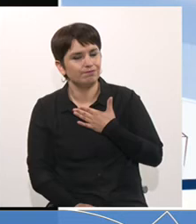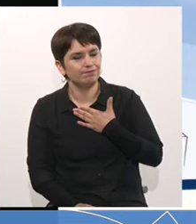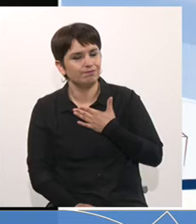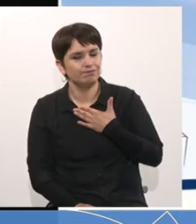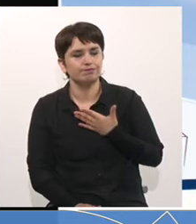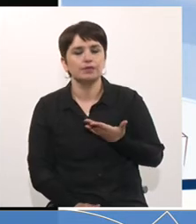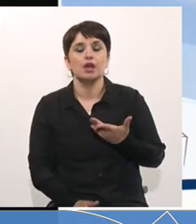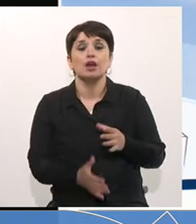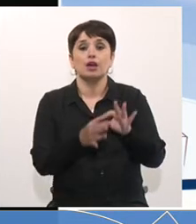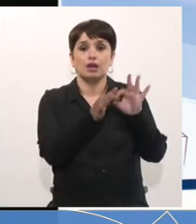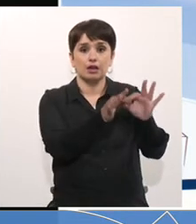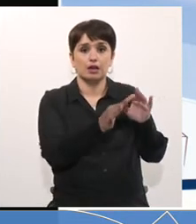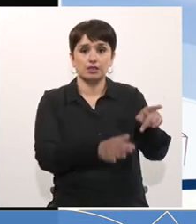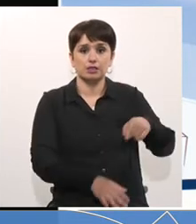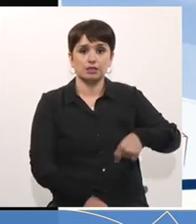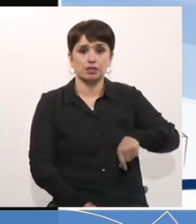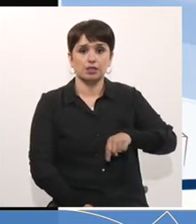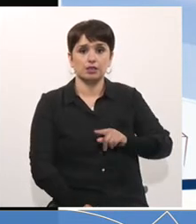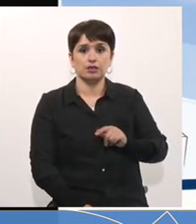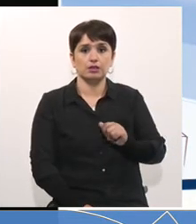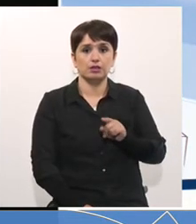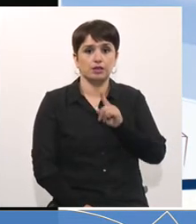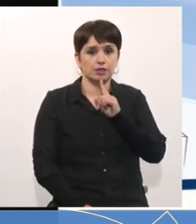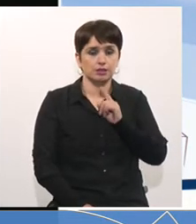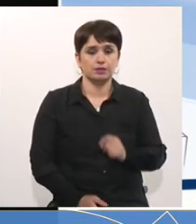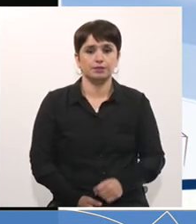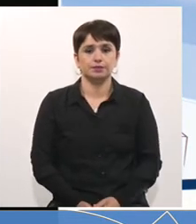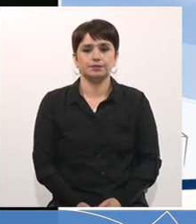Muchas gracias, senador Felipe Kass.